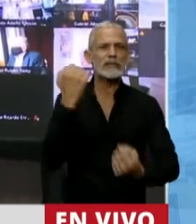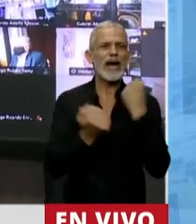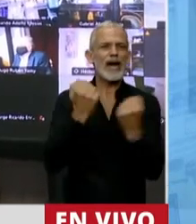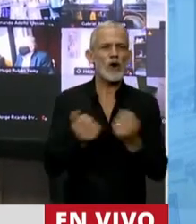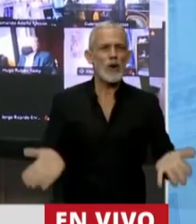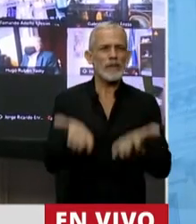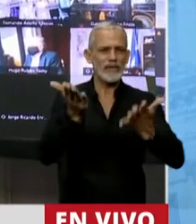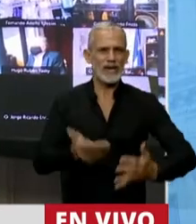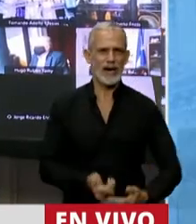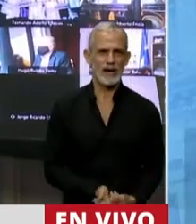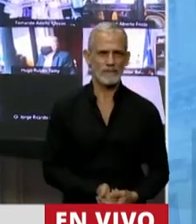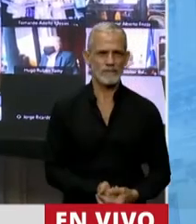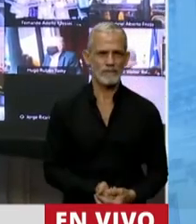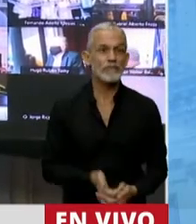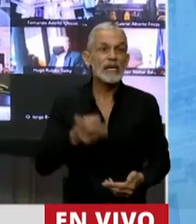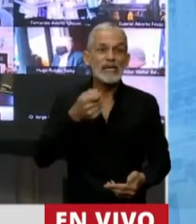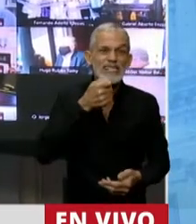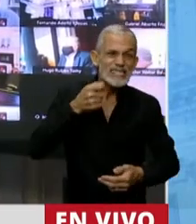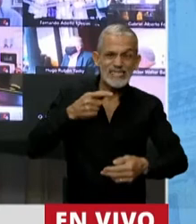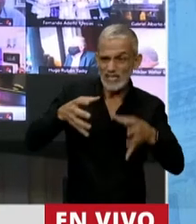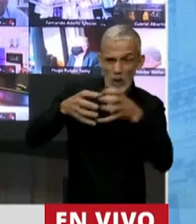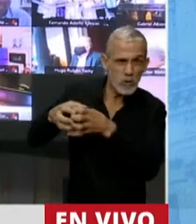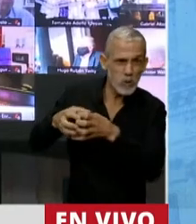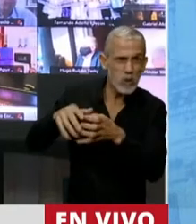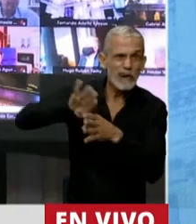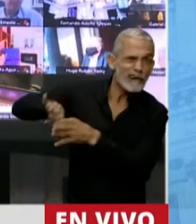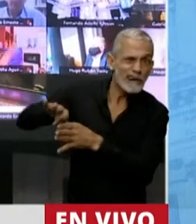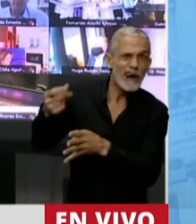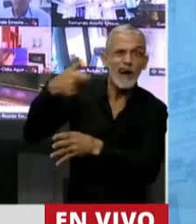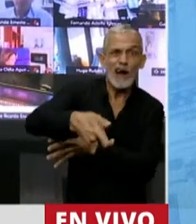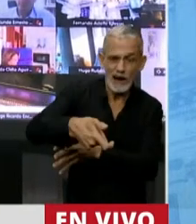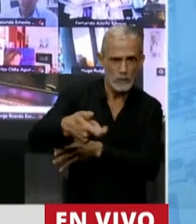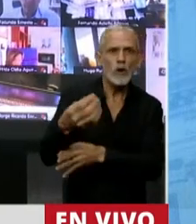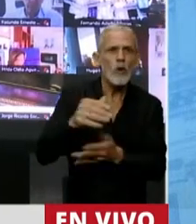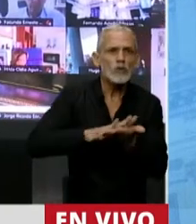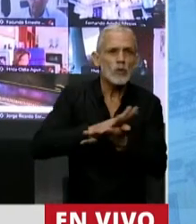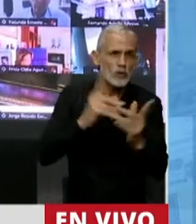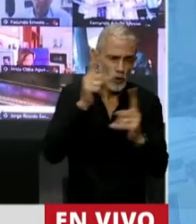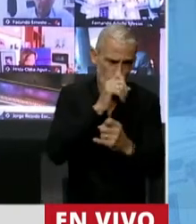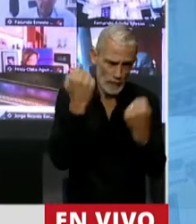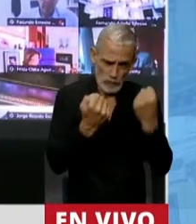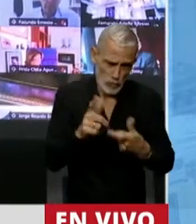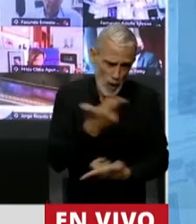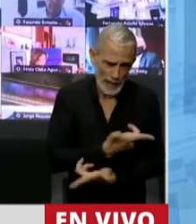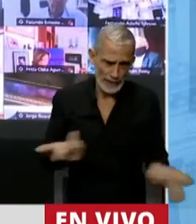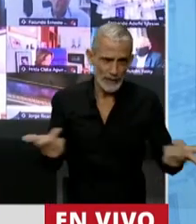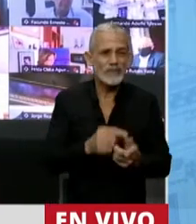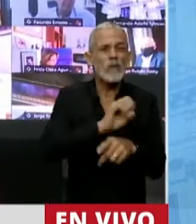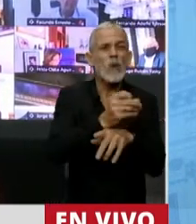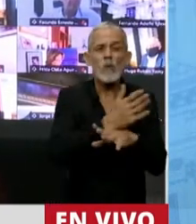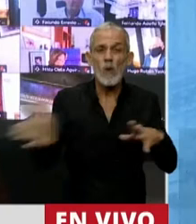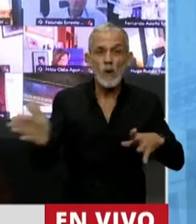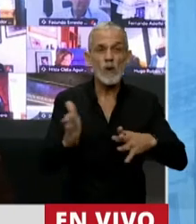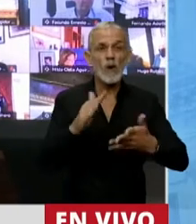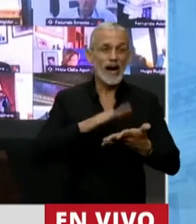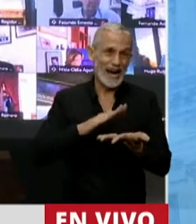rápida reactivación económica. Sin sector privado, no hay salida de la crisis. A la pandemia y a la